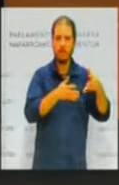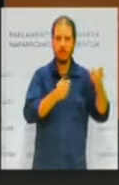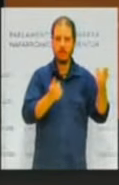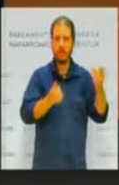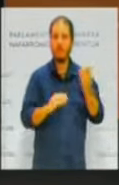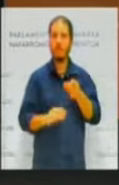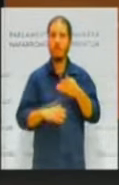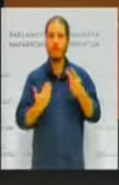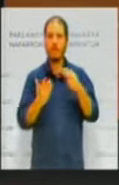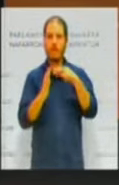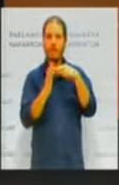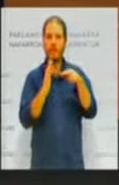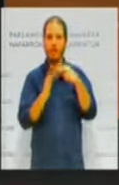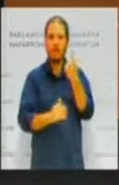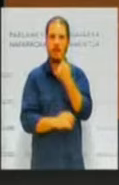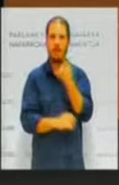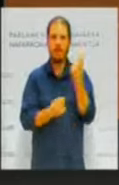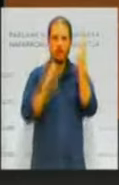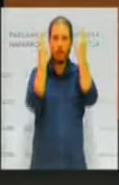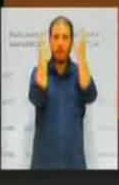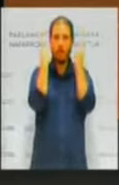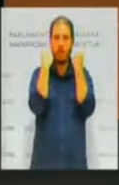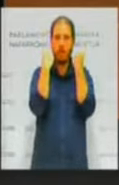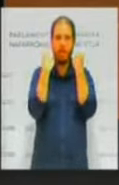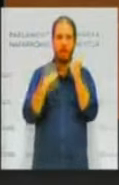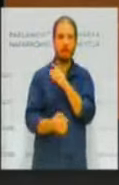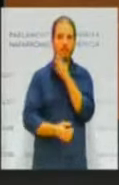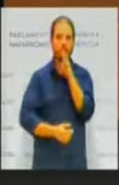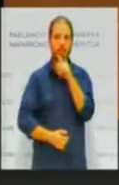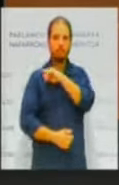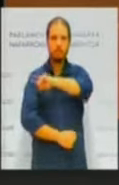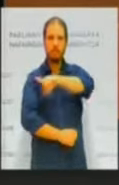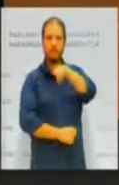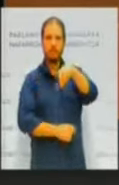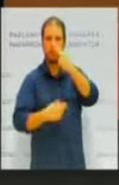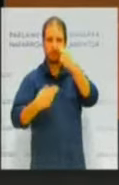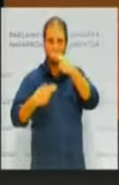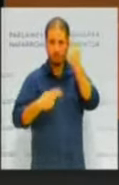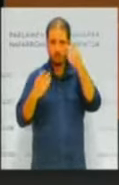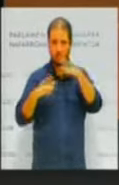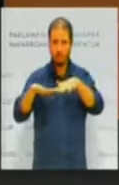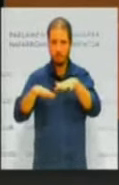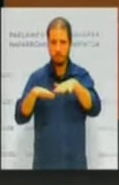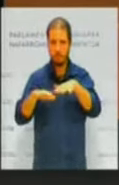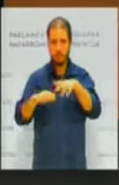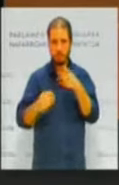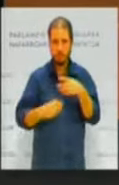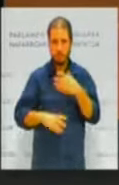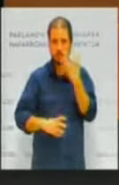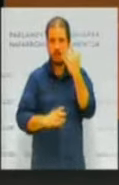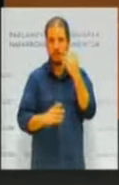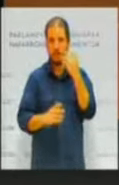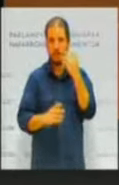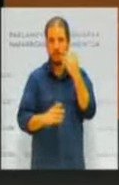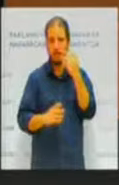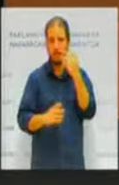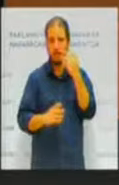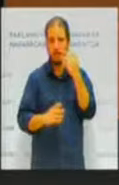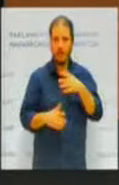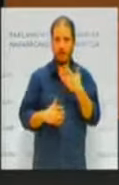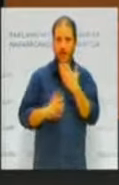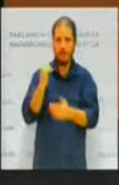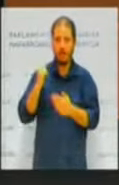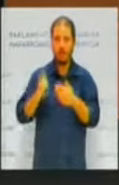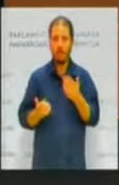humildad de entender que también nosotros, los que estamos en la actividad pública, nos equivocamos. Y tenemos que tener la humildad de poner sobre la